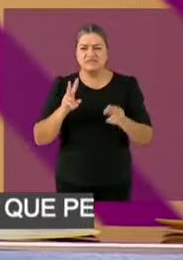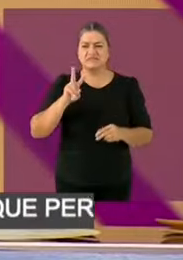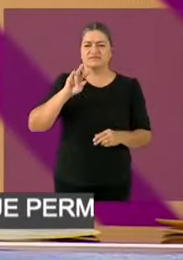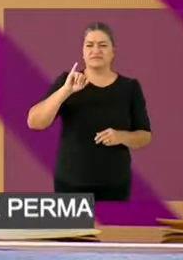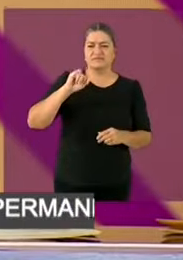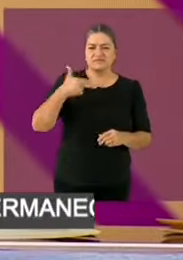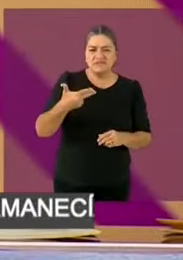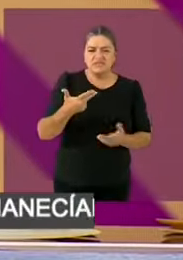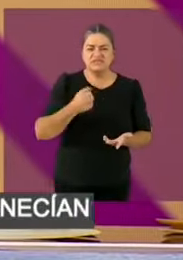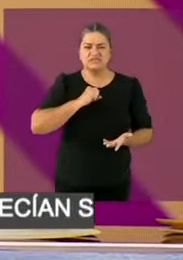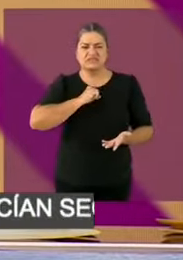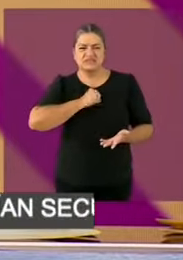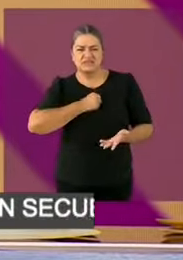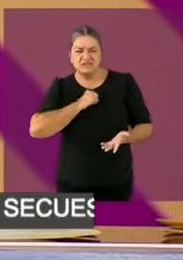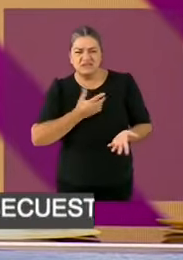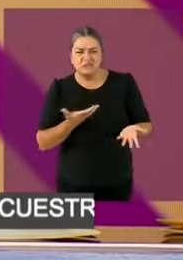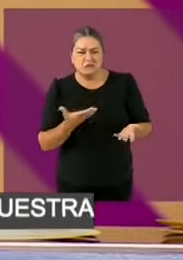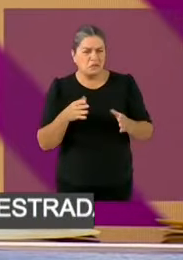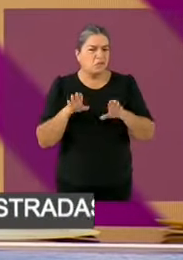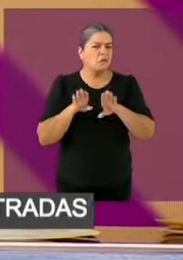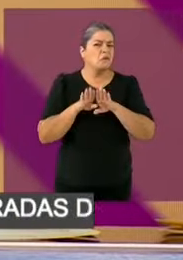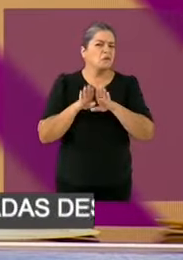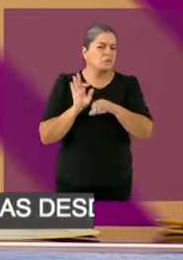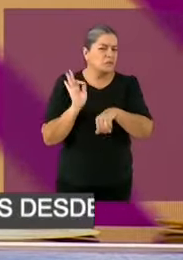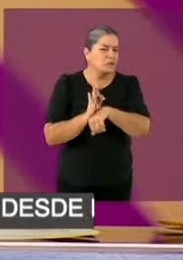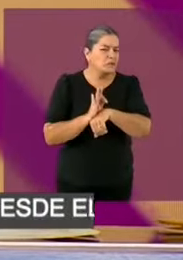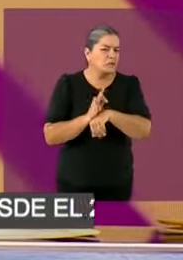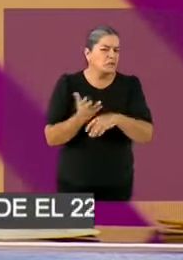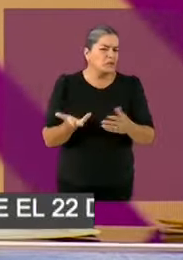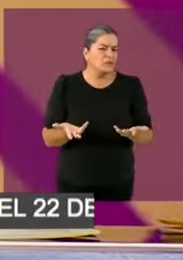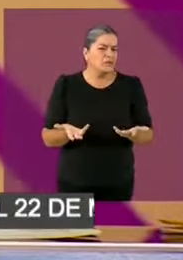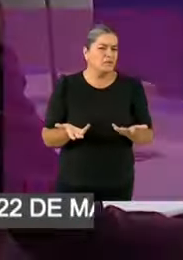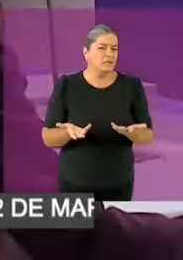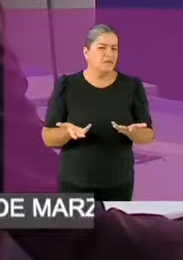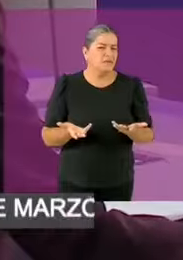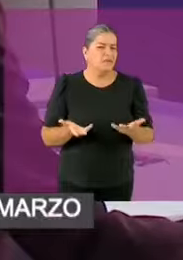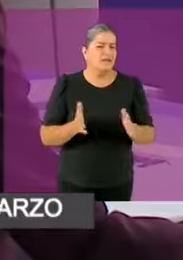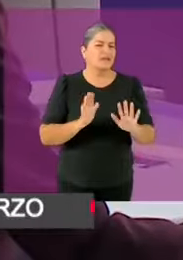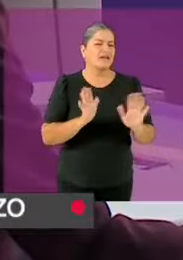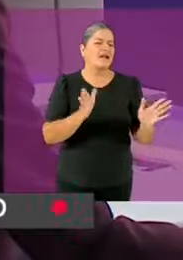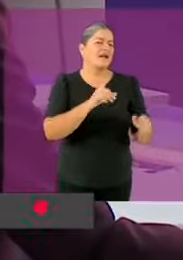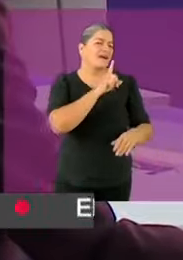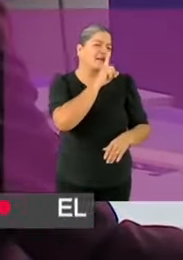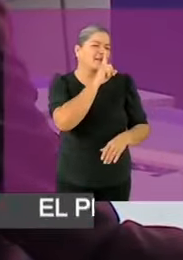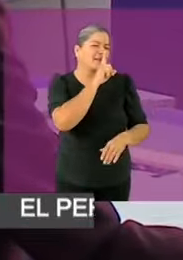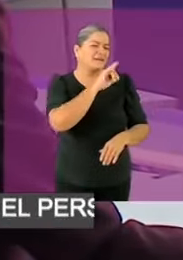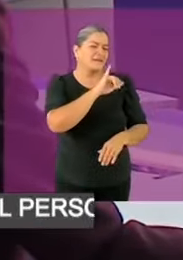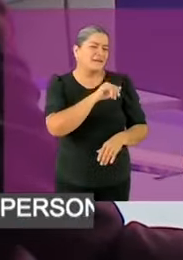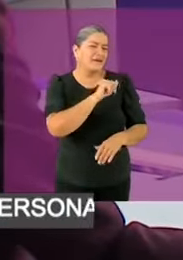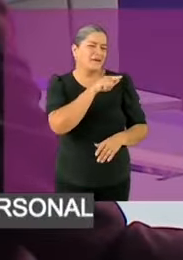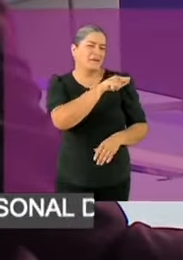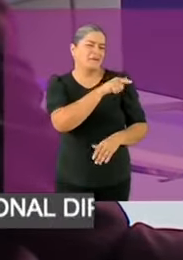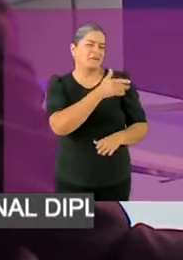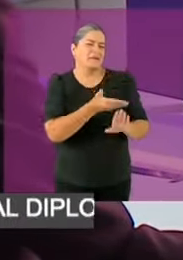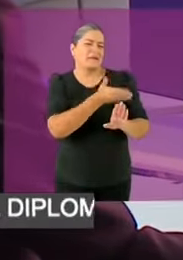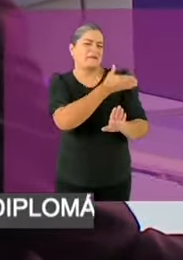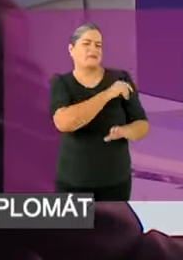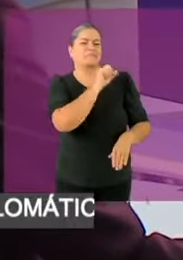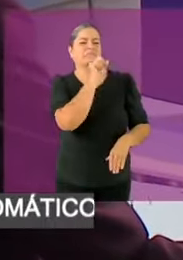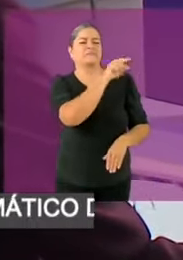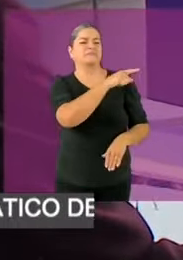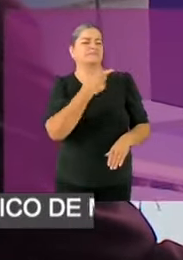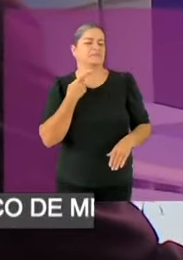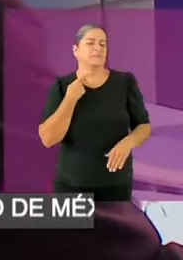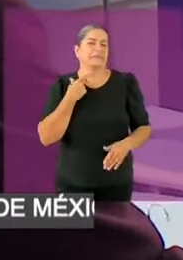a ese sistema que tanto critica. O es que le baje un poquito. De alguna manera, la tarjeta Mi Salud